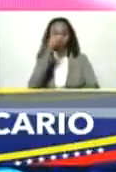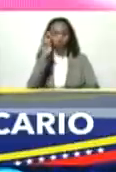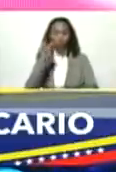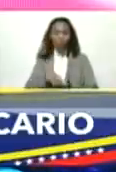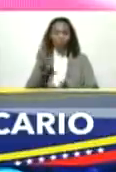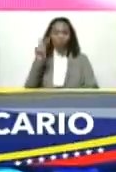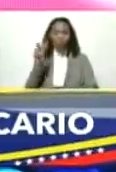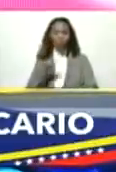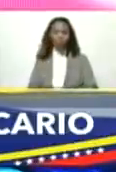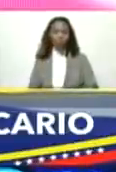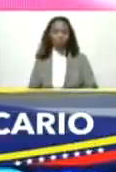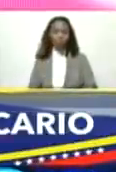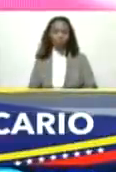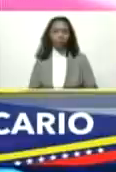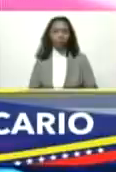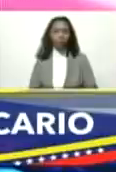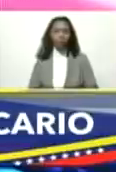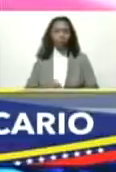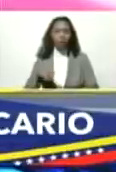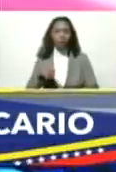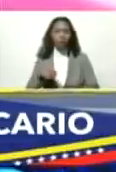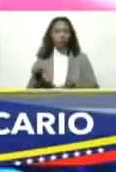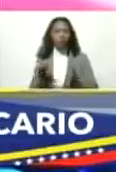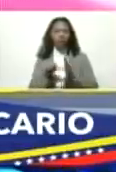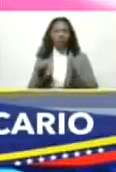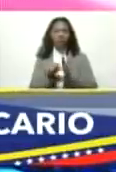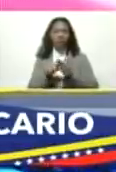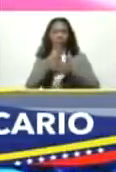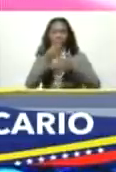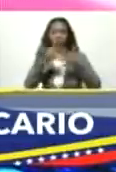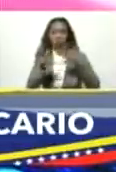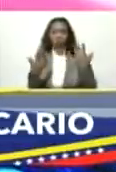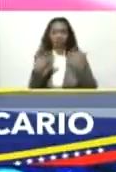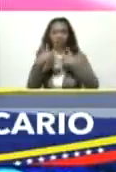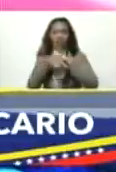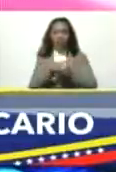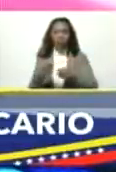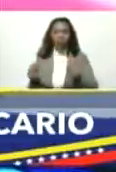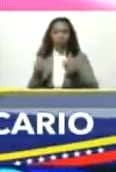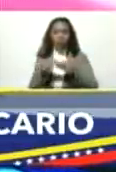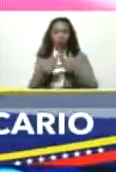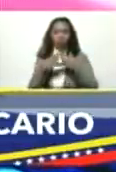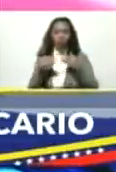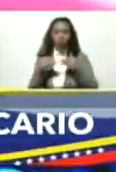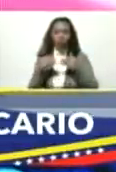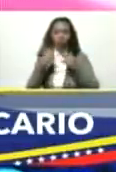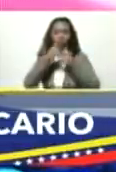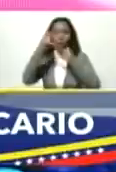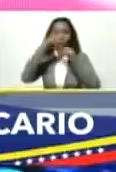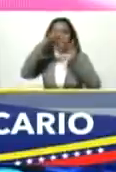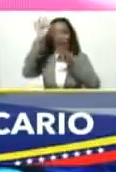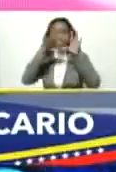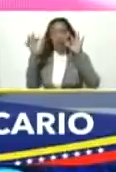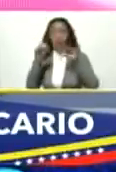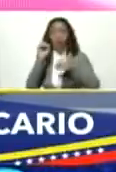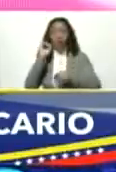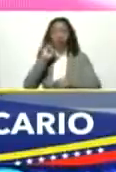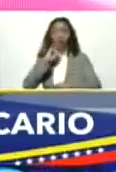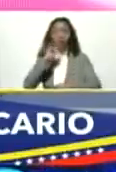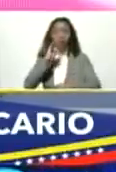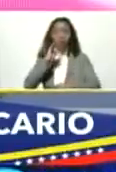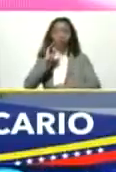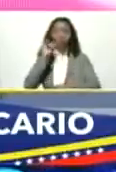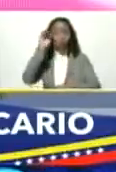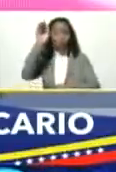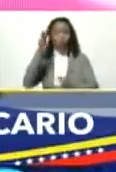2022 donde se alinean todos los astros para noticias auspiciosas sobre